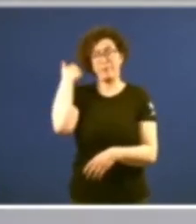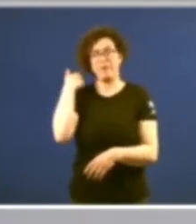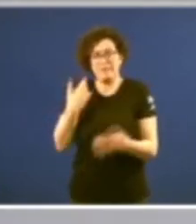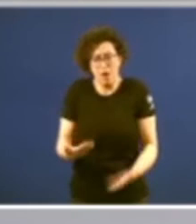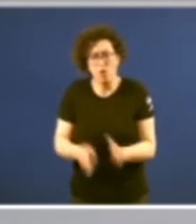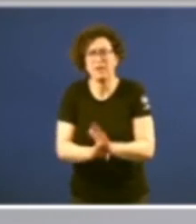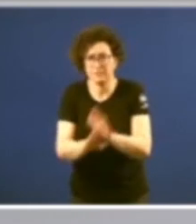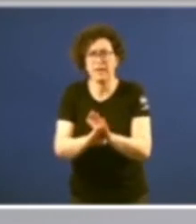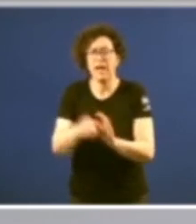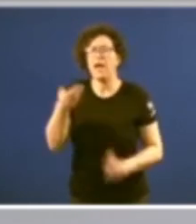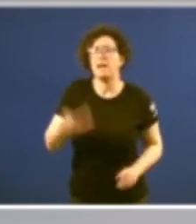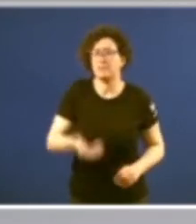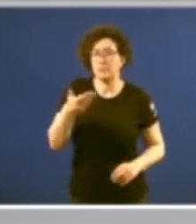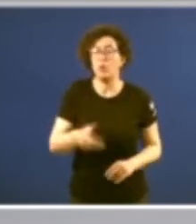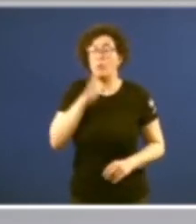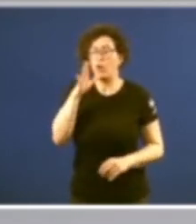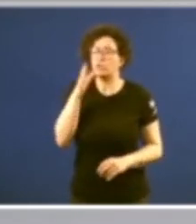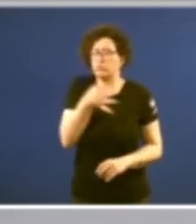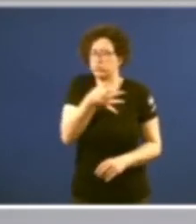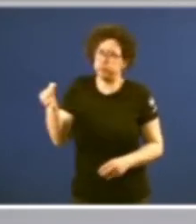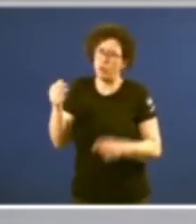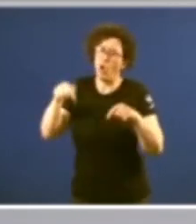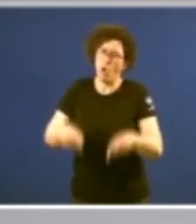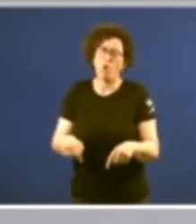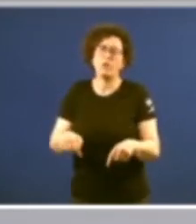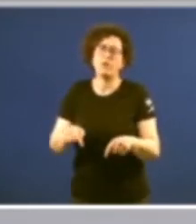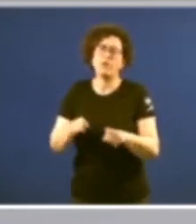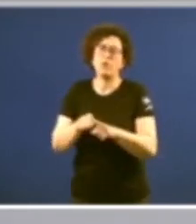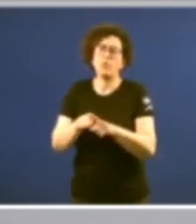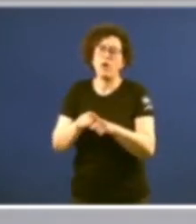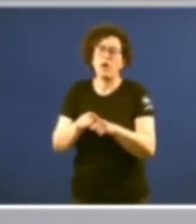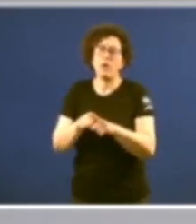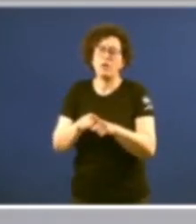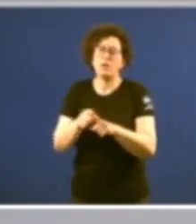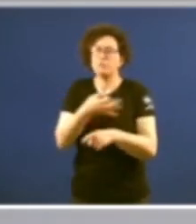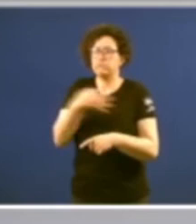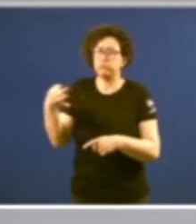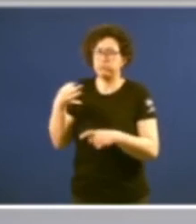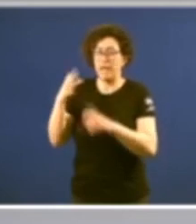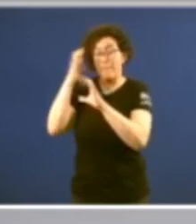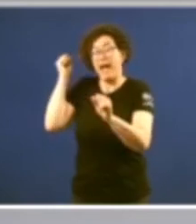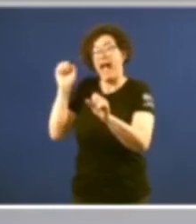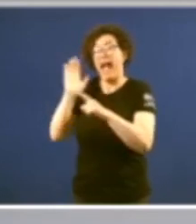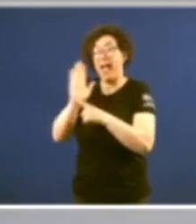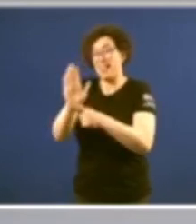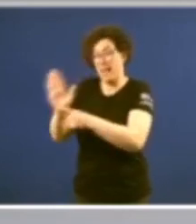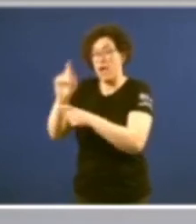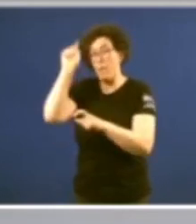Por iso considero moi acertado contar cunha excelente embaixada de profesores e profesoras galegas